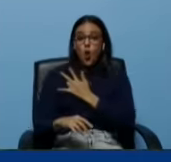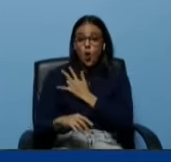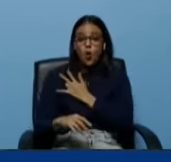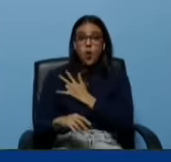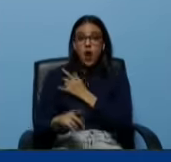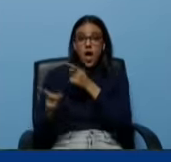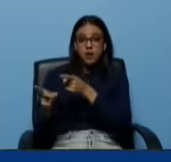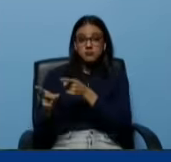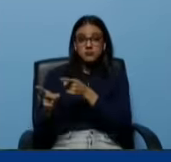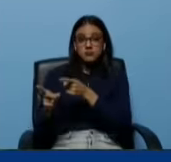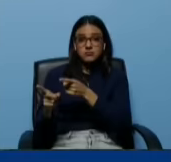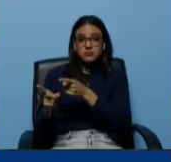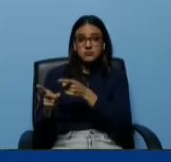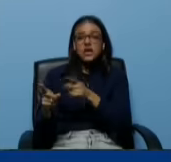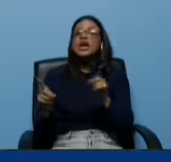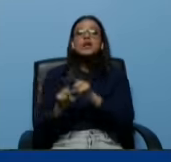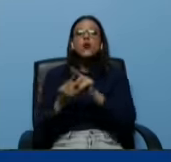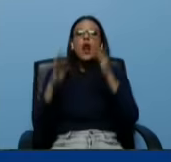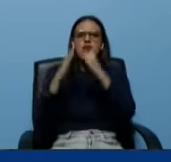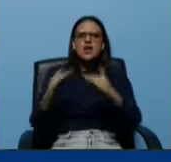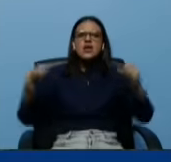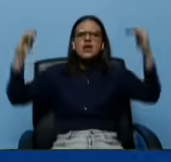no es el gigante bueno.